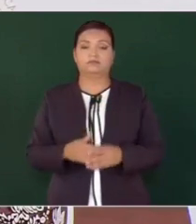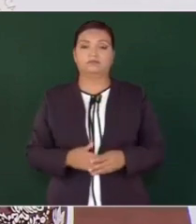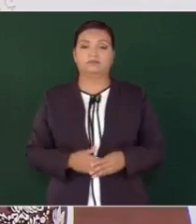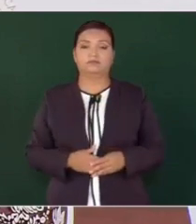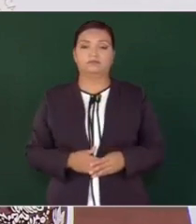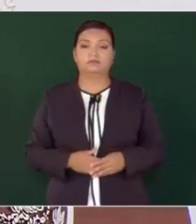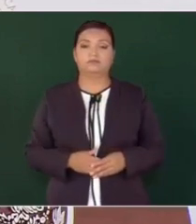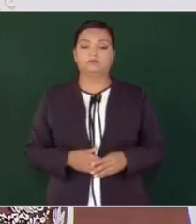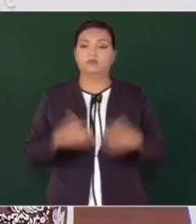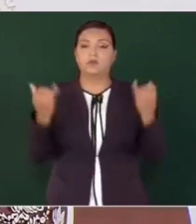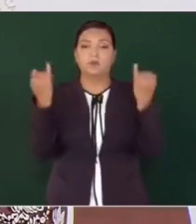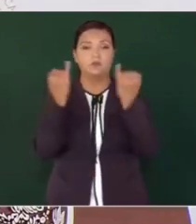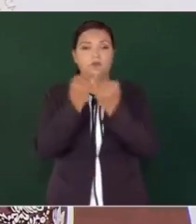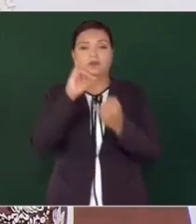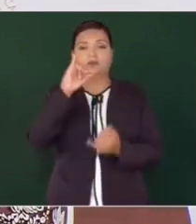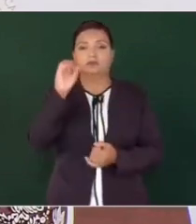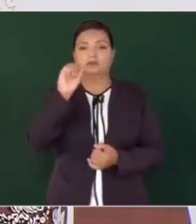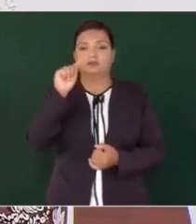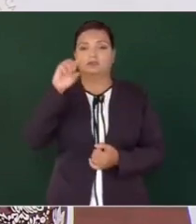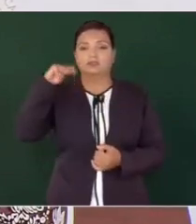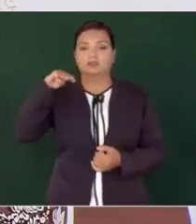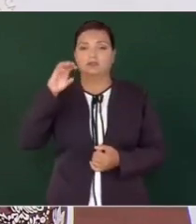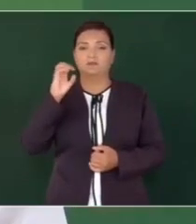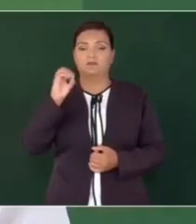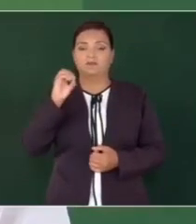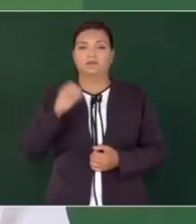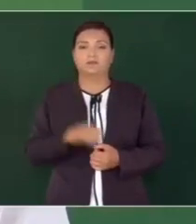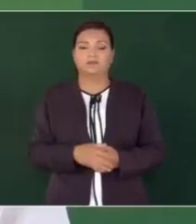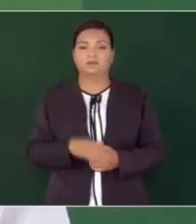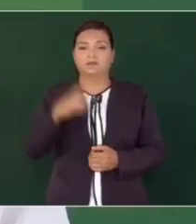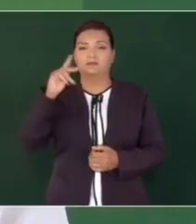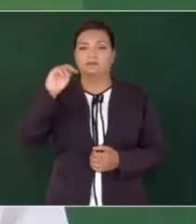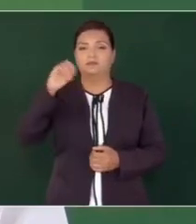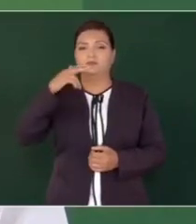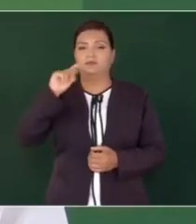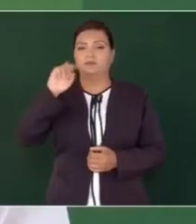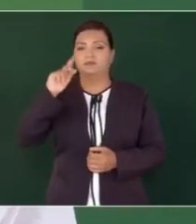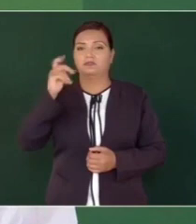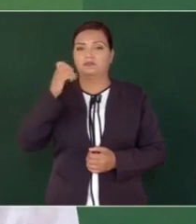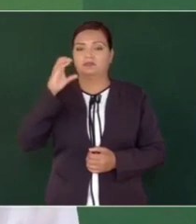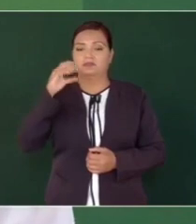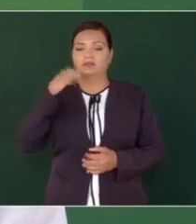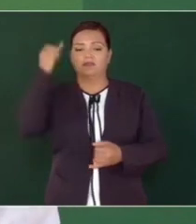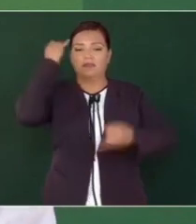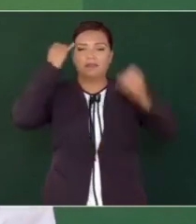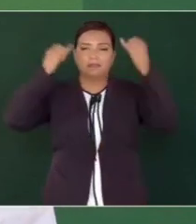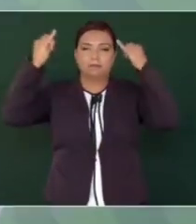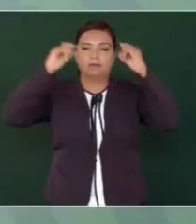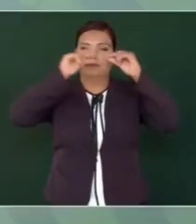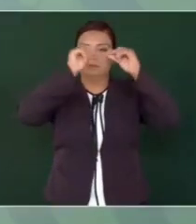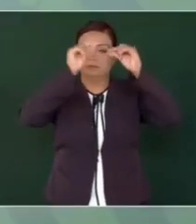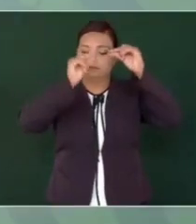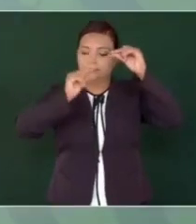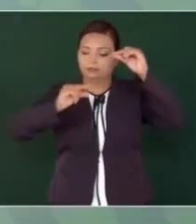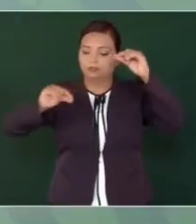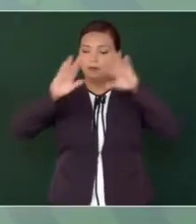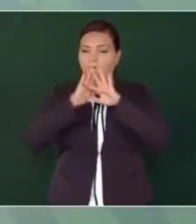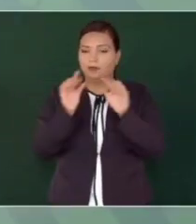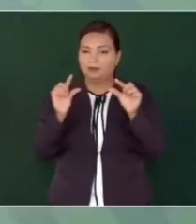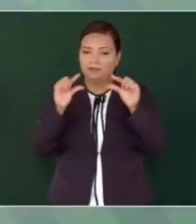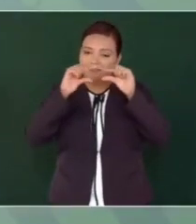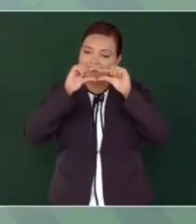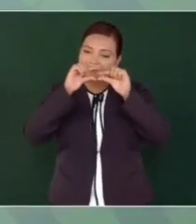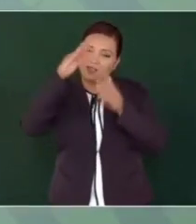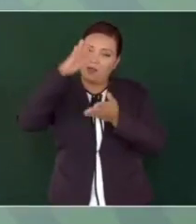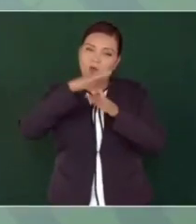Lo mismo el Istmo de Tehuantepec. Imagínense la franja más angosta de